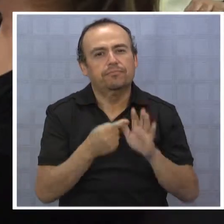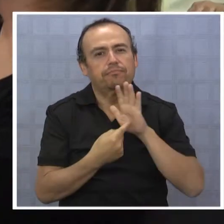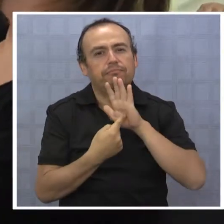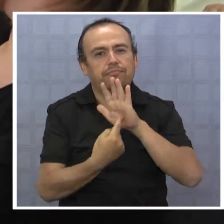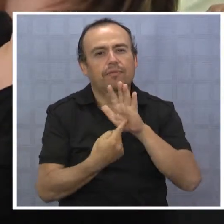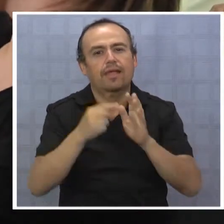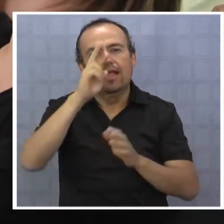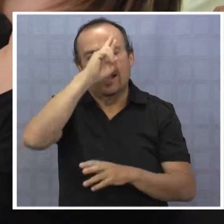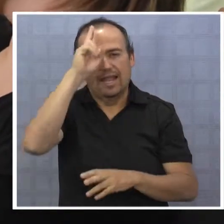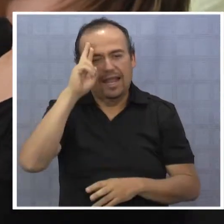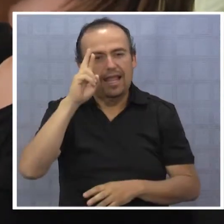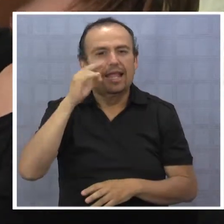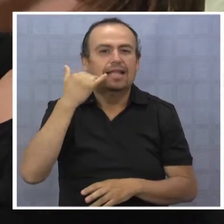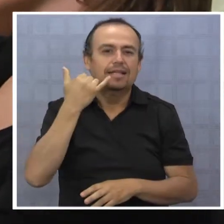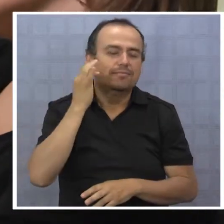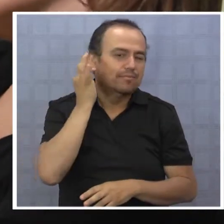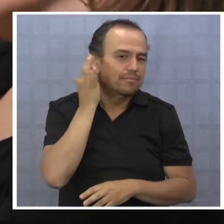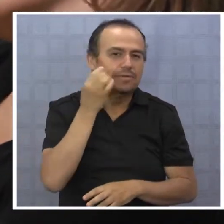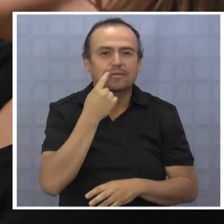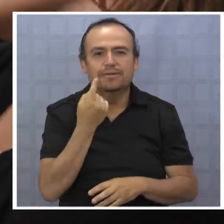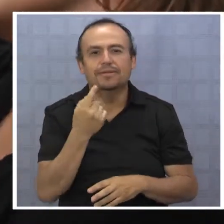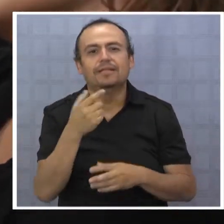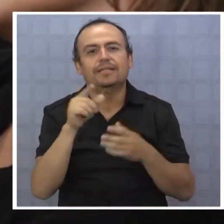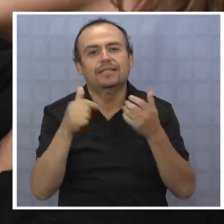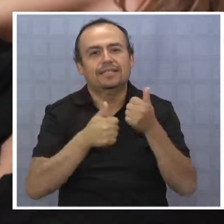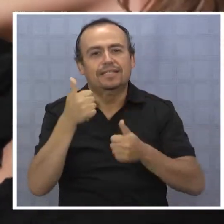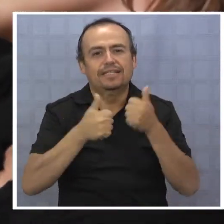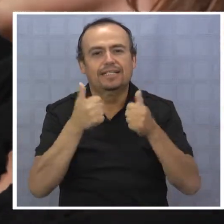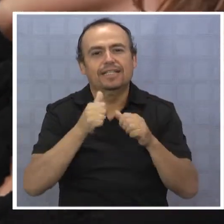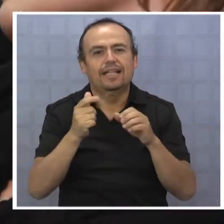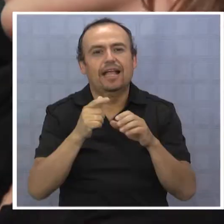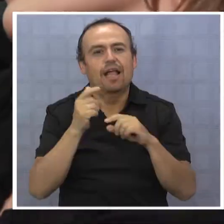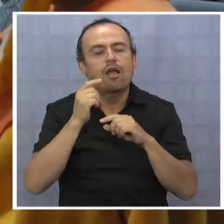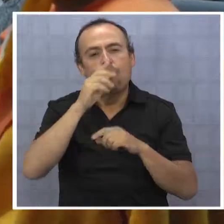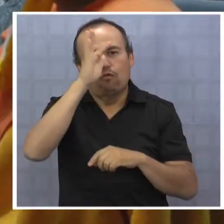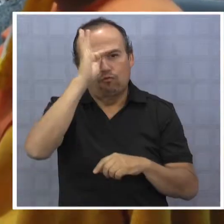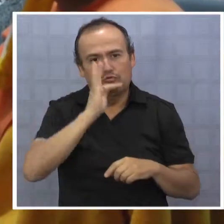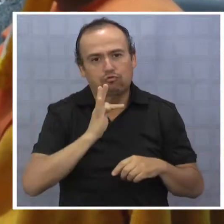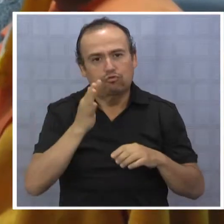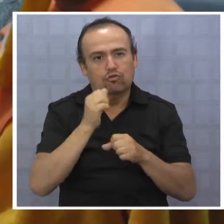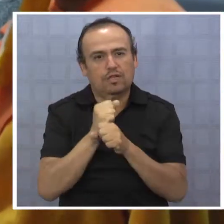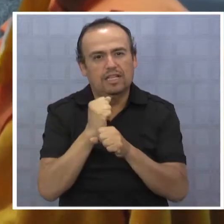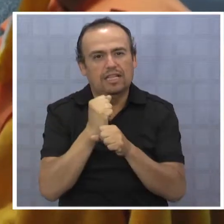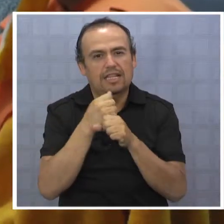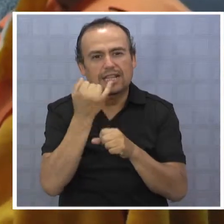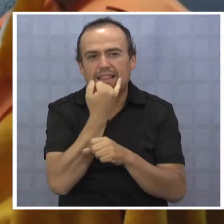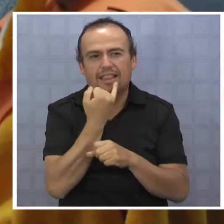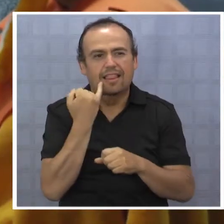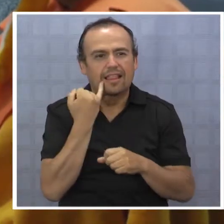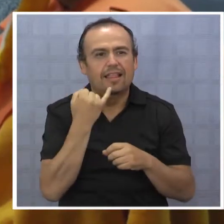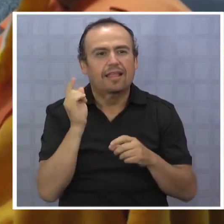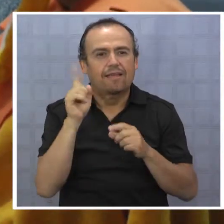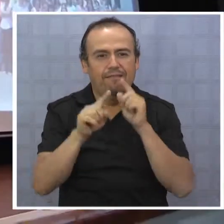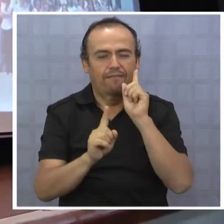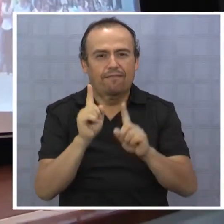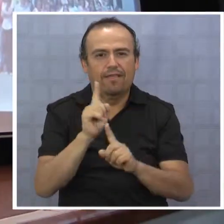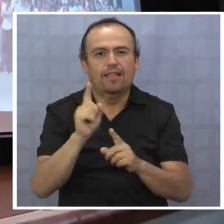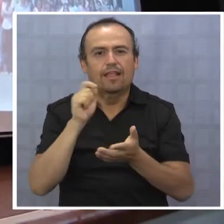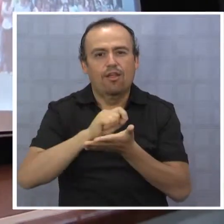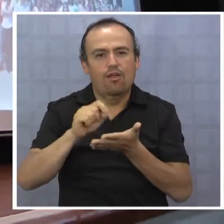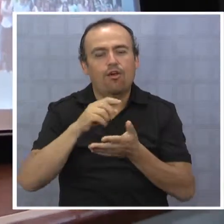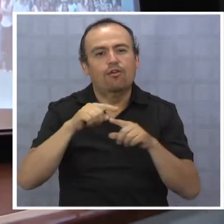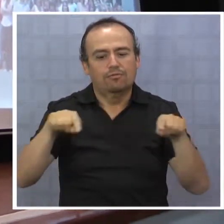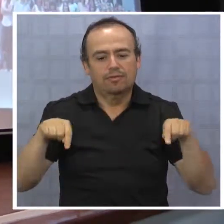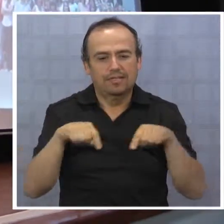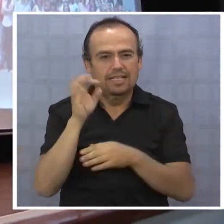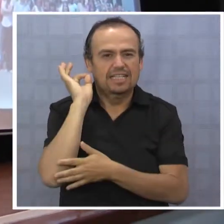una presentación de reyes y reinas de las alianzas participantes, el completo equipo de funcionarios de las diversas divisiones de la Intendencia se hizo presente en el Salón